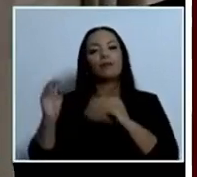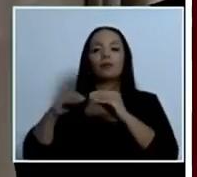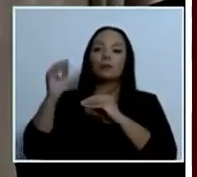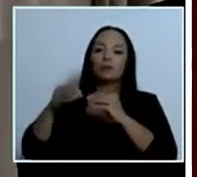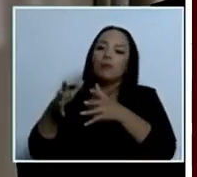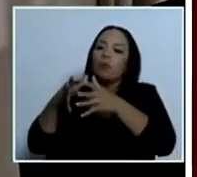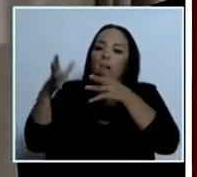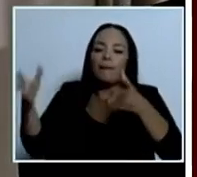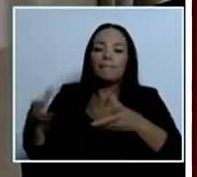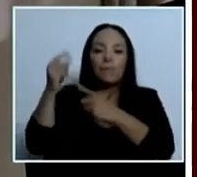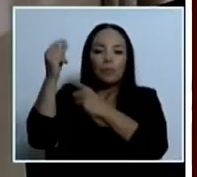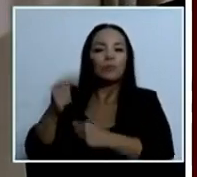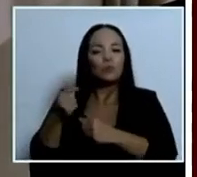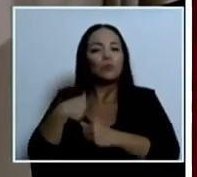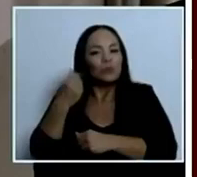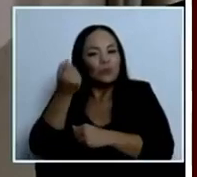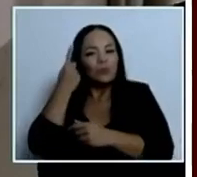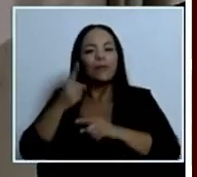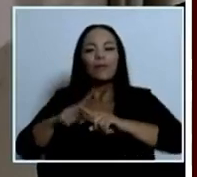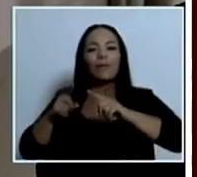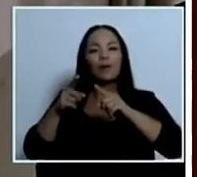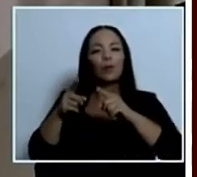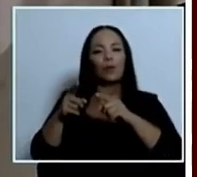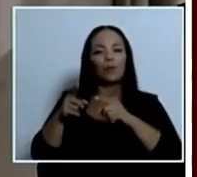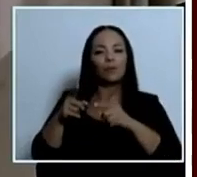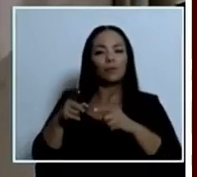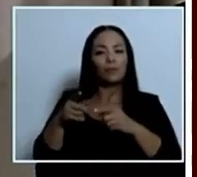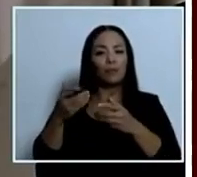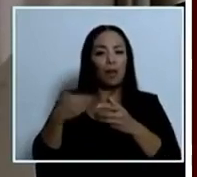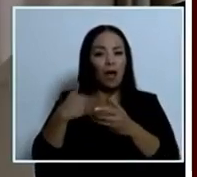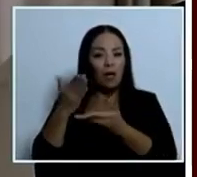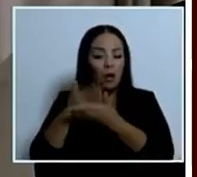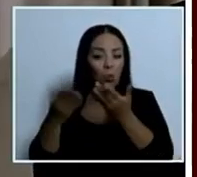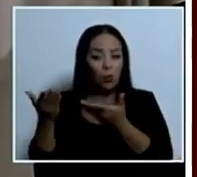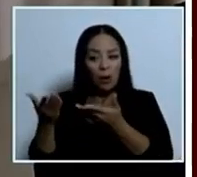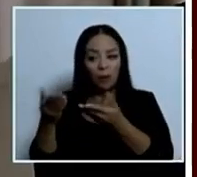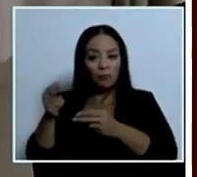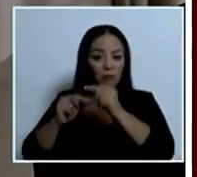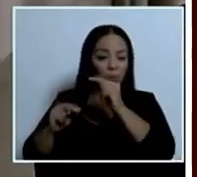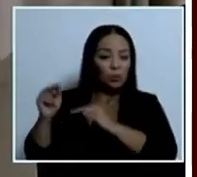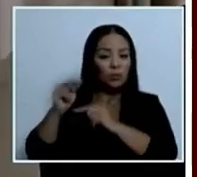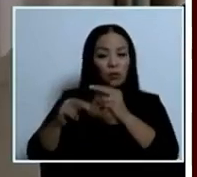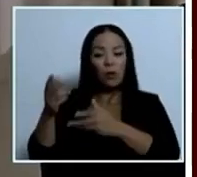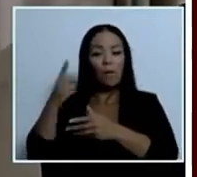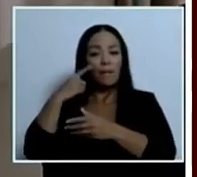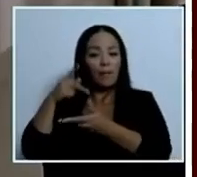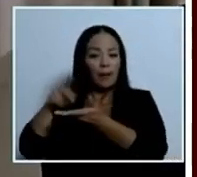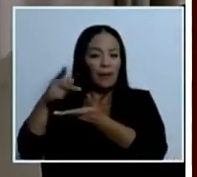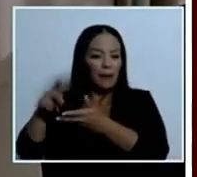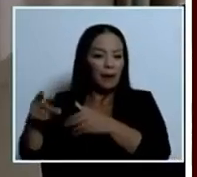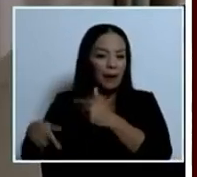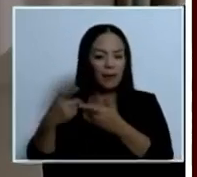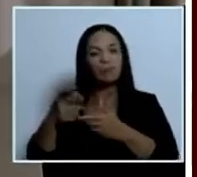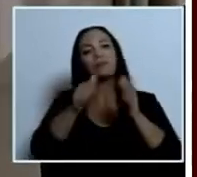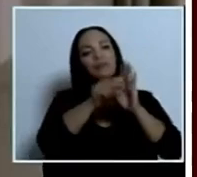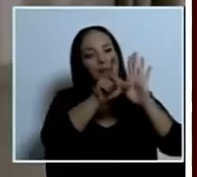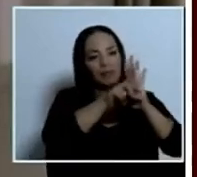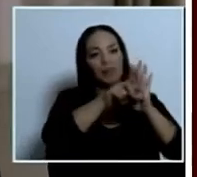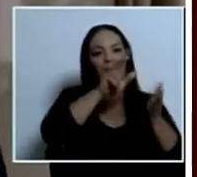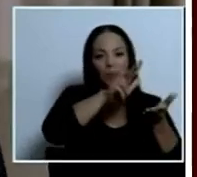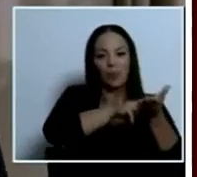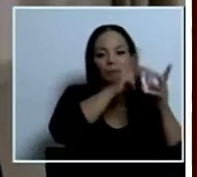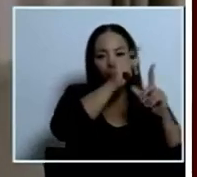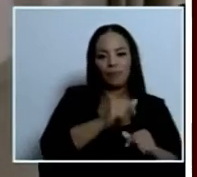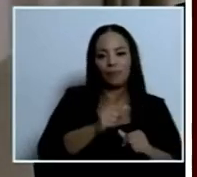amplio del presupuesto y lo demás se han hecho intentos de arreglo de pagos en la asamblea legislativa usted decía bueno debe aprobarse un presupuesto recientemente se